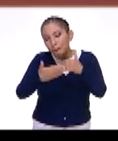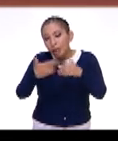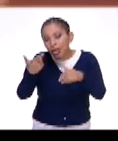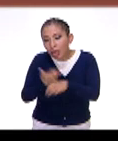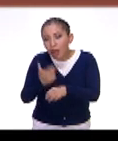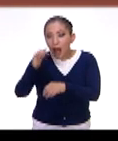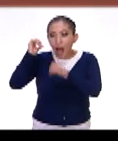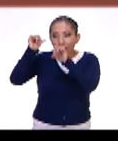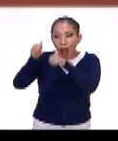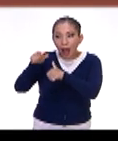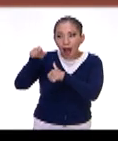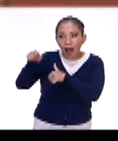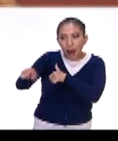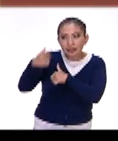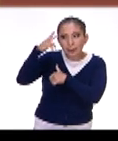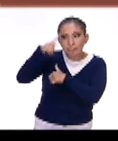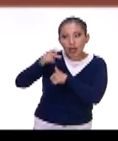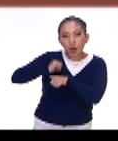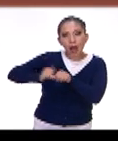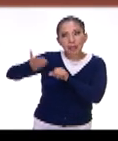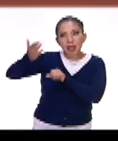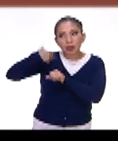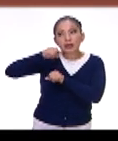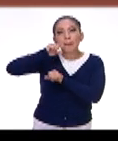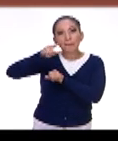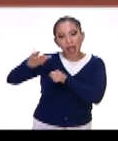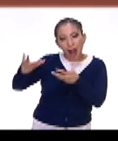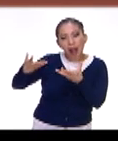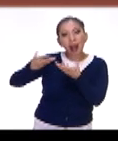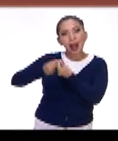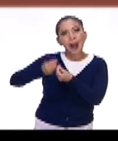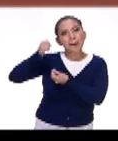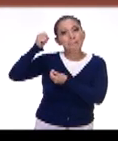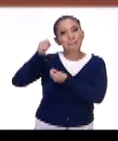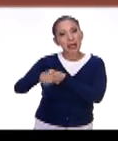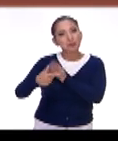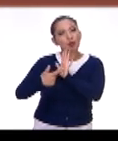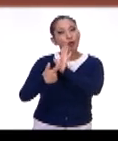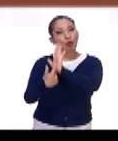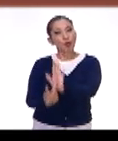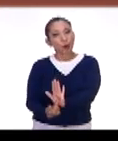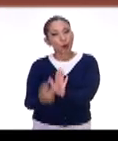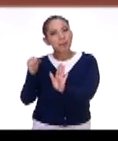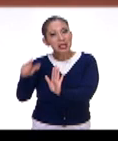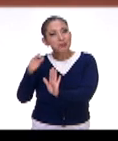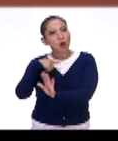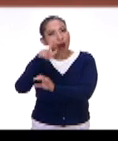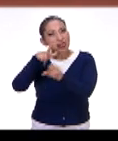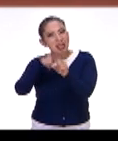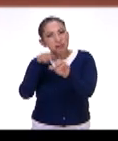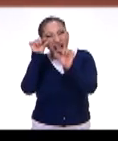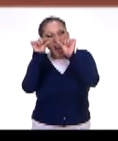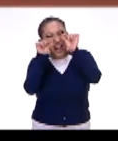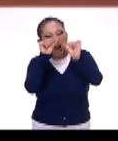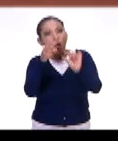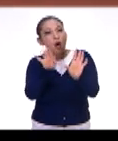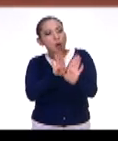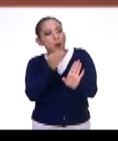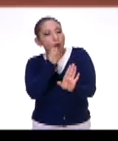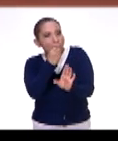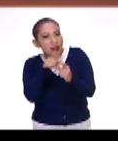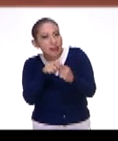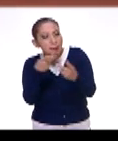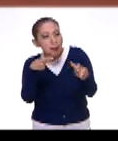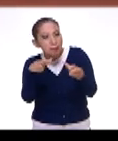el arte desde el México Antiguo había participado mostrando estos insectos, cómo se consumían